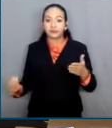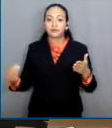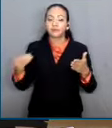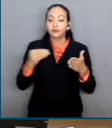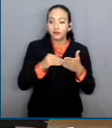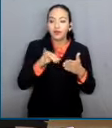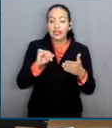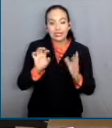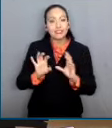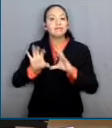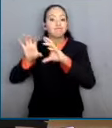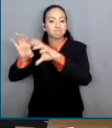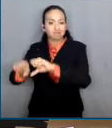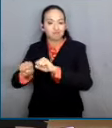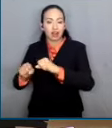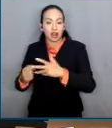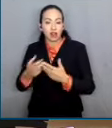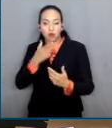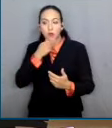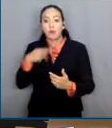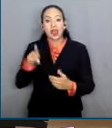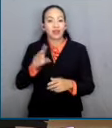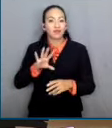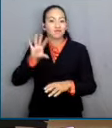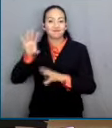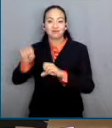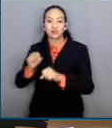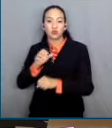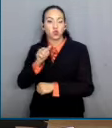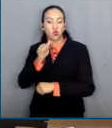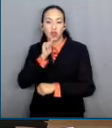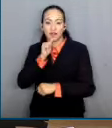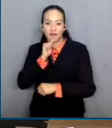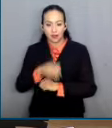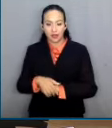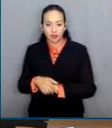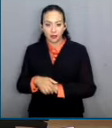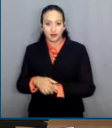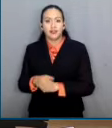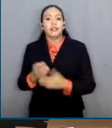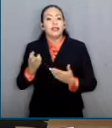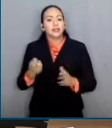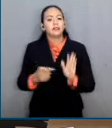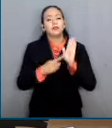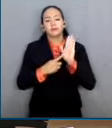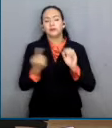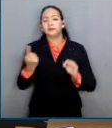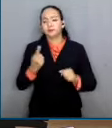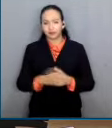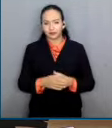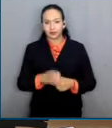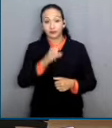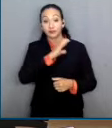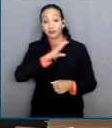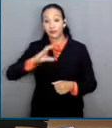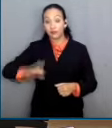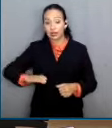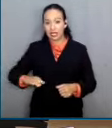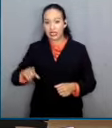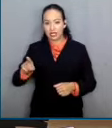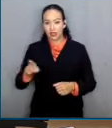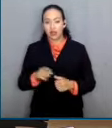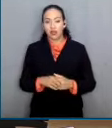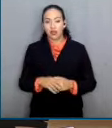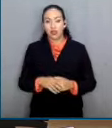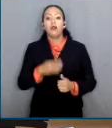sin éxito alguno. Cuestión que pone en evidencia que el candidato se ha sustraído a